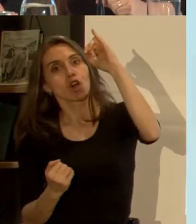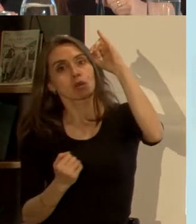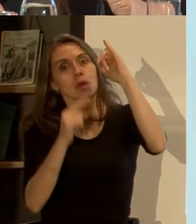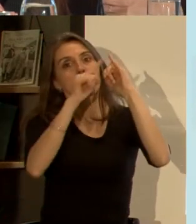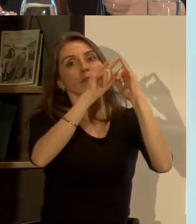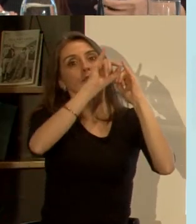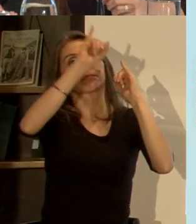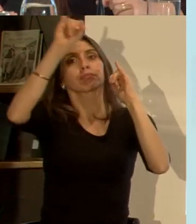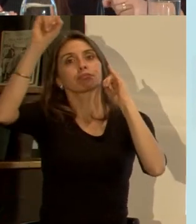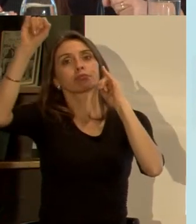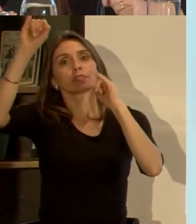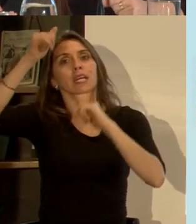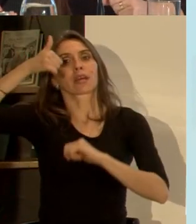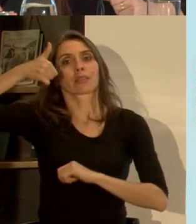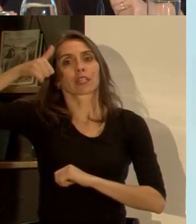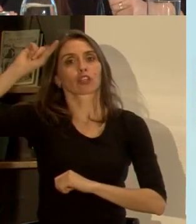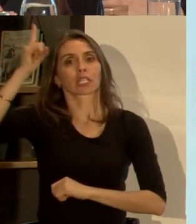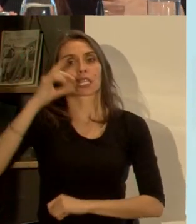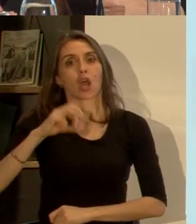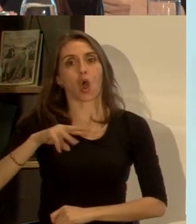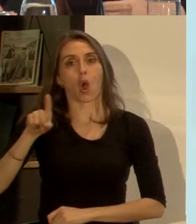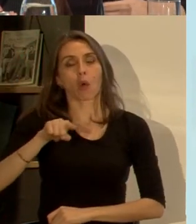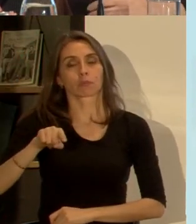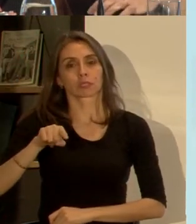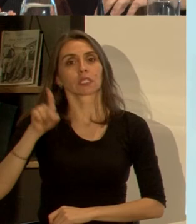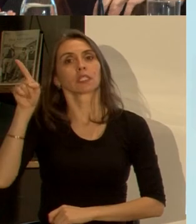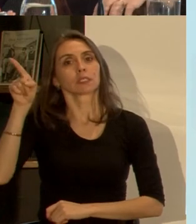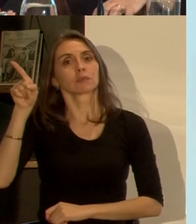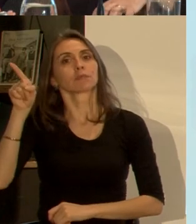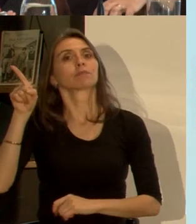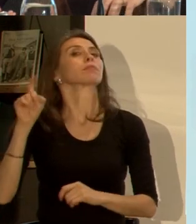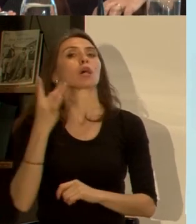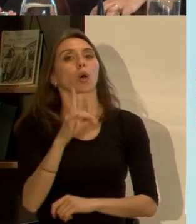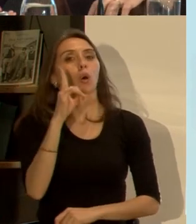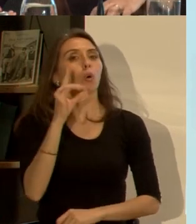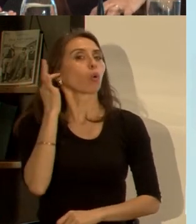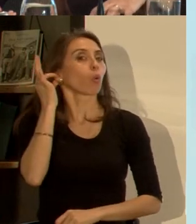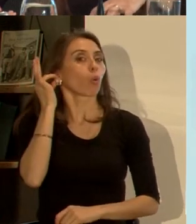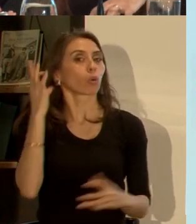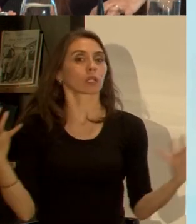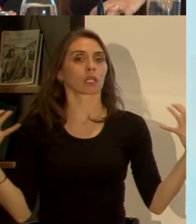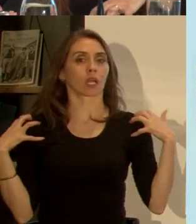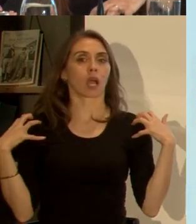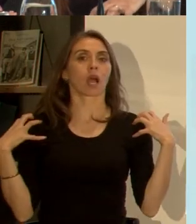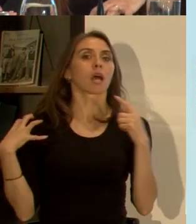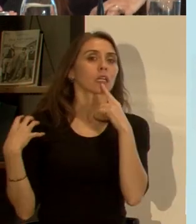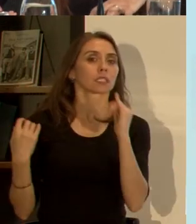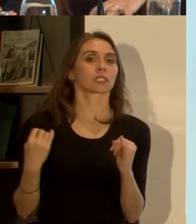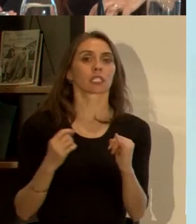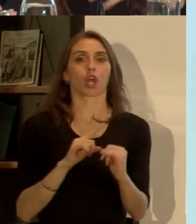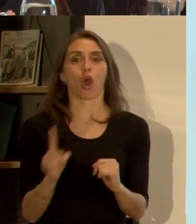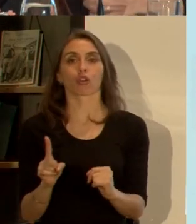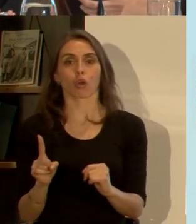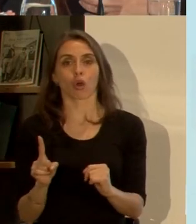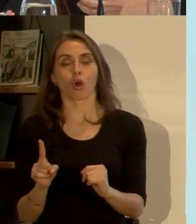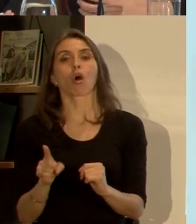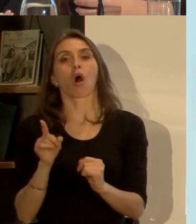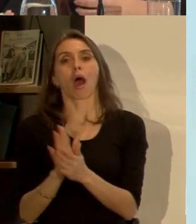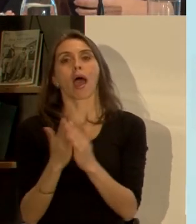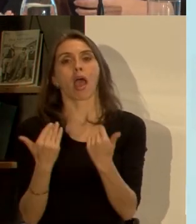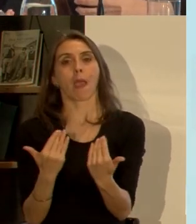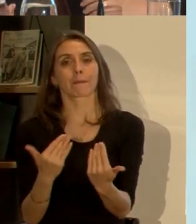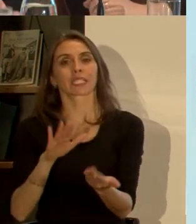información sube a la directora general de la OMS quien definitivamente es la única que puede decir si estamos o no estamos frente a una